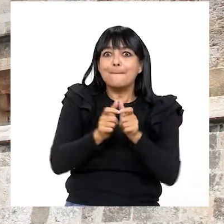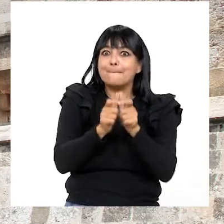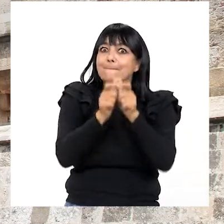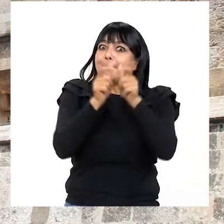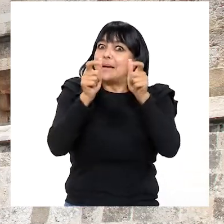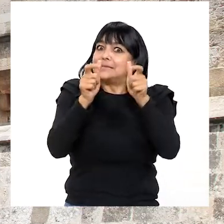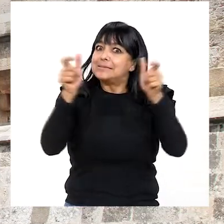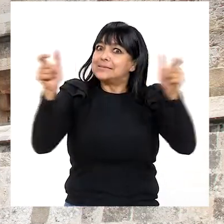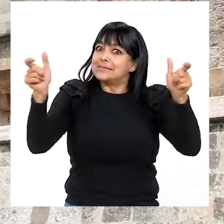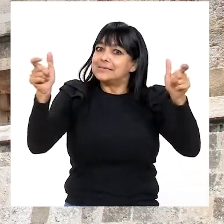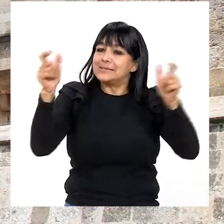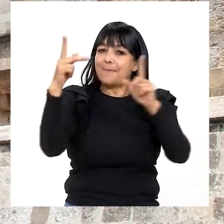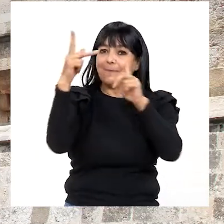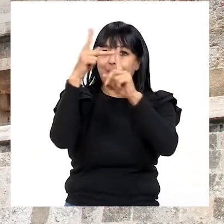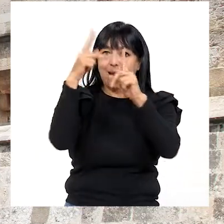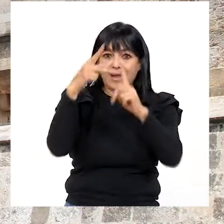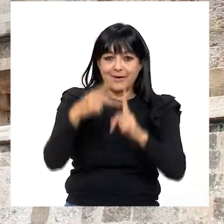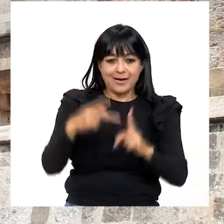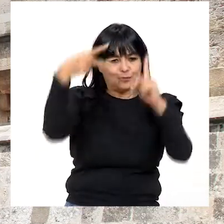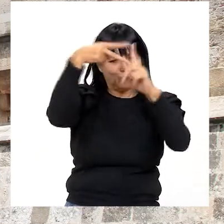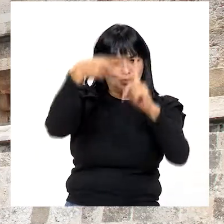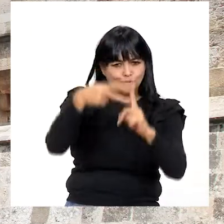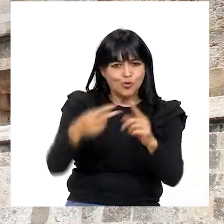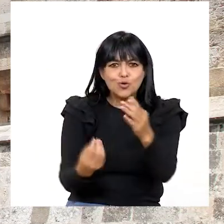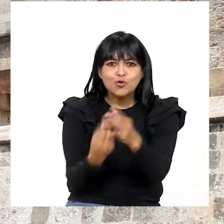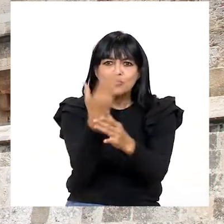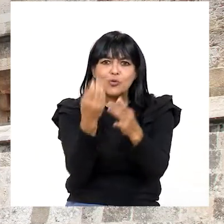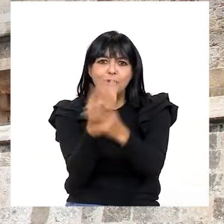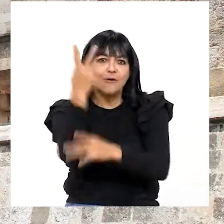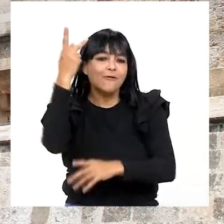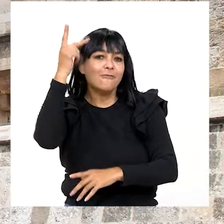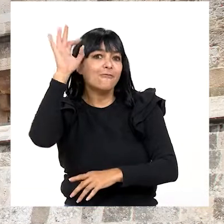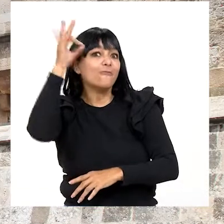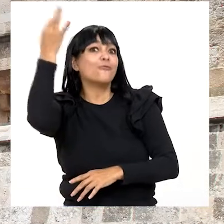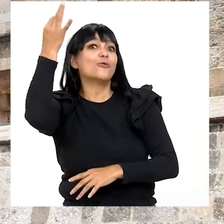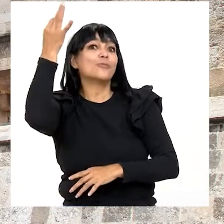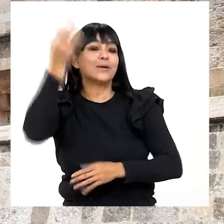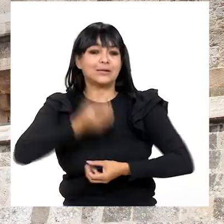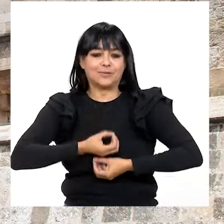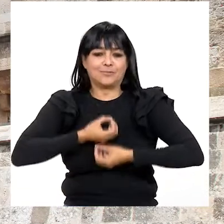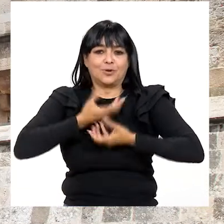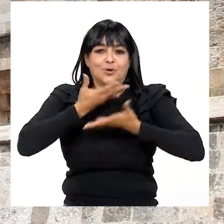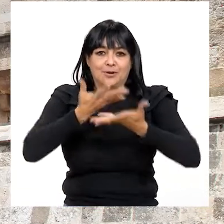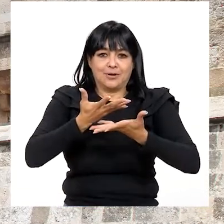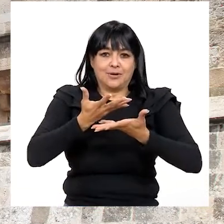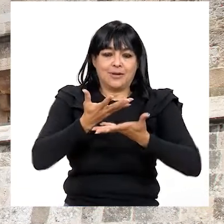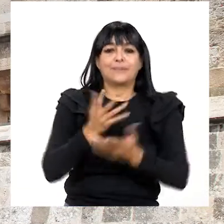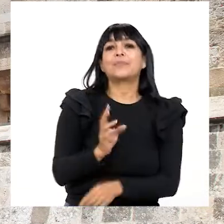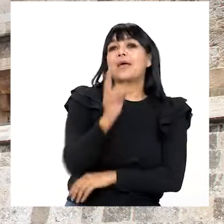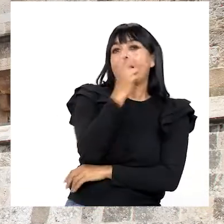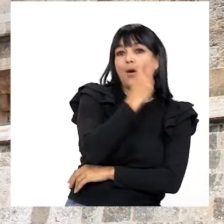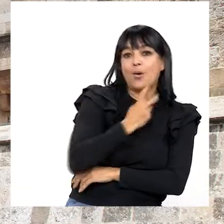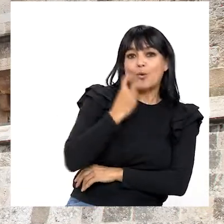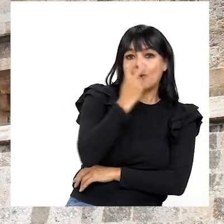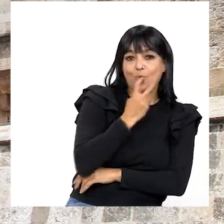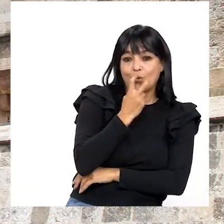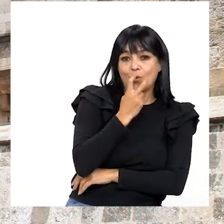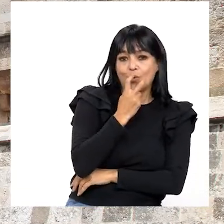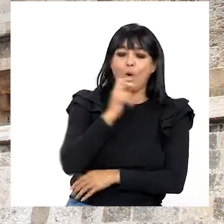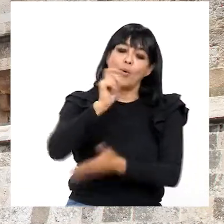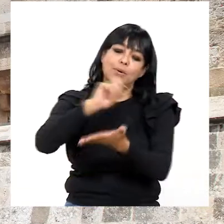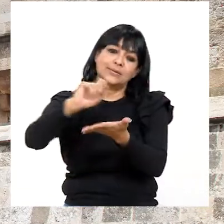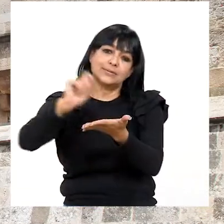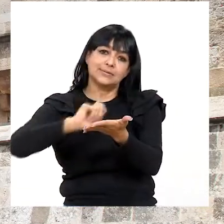vocabulario Ya que permite descubrir nuevas formas de expresarse Tanto de forma verbal